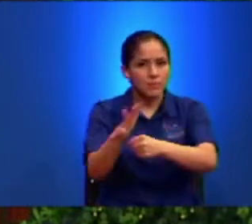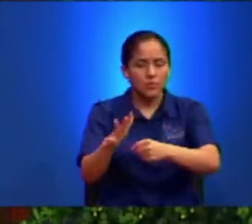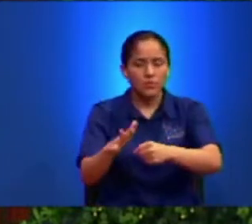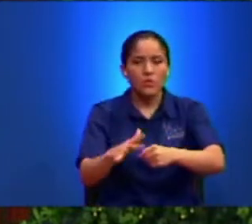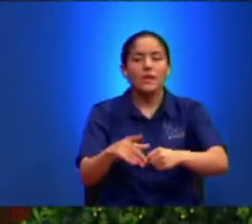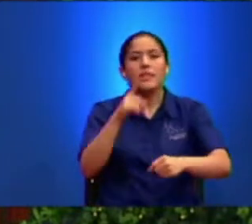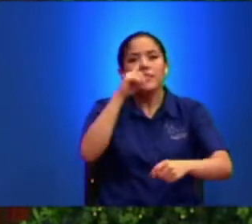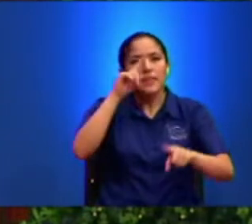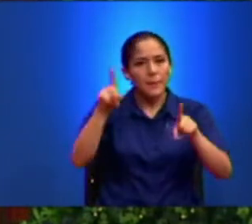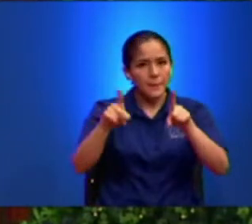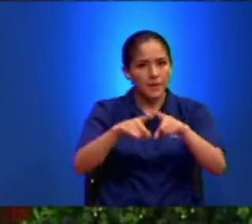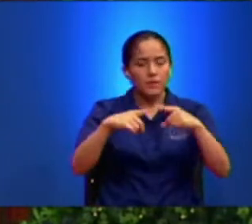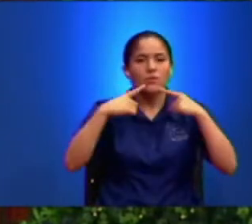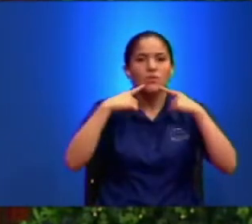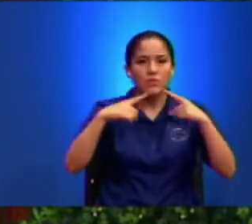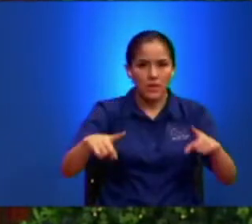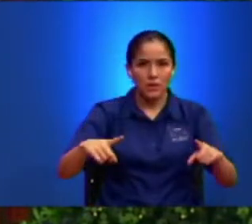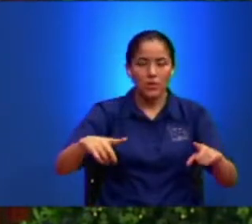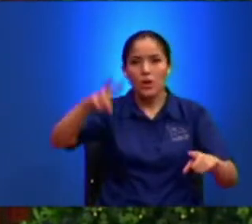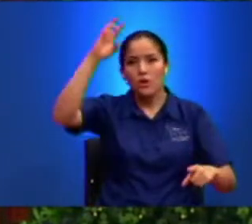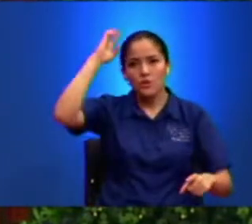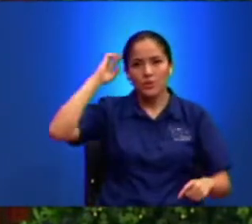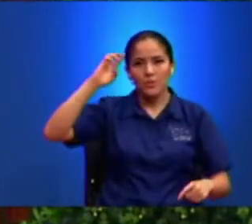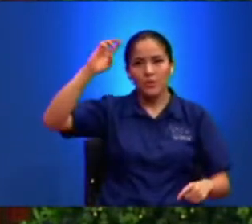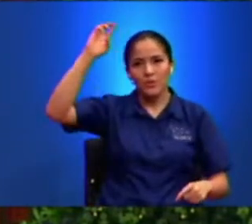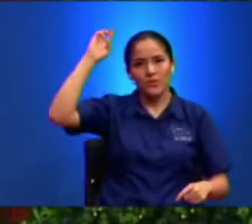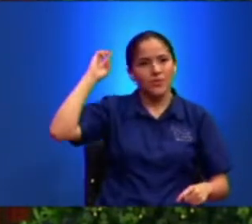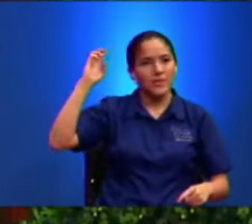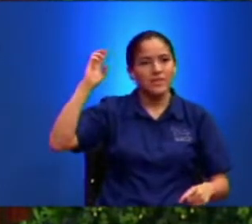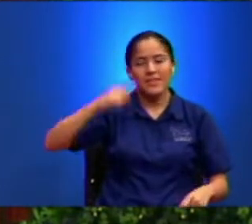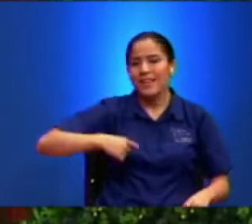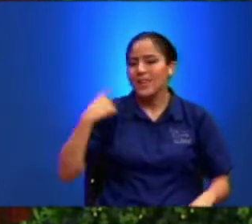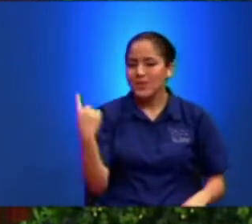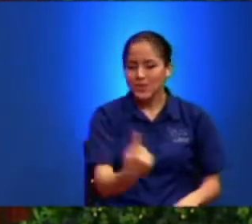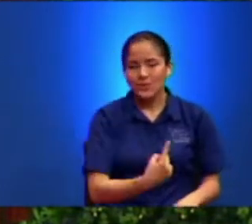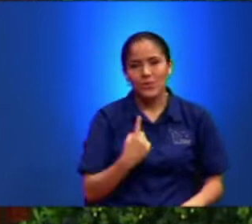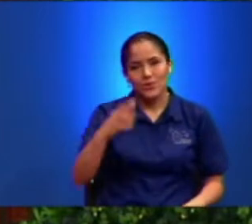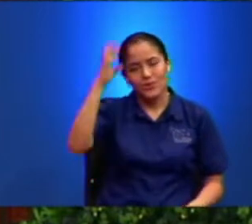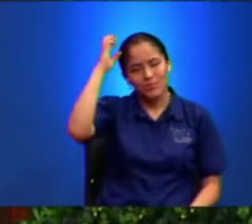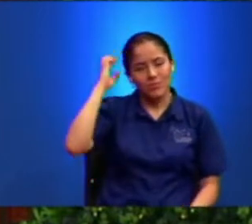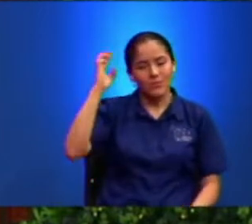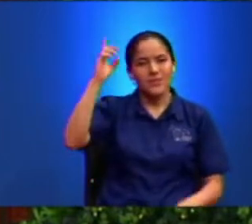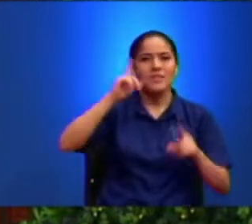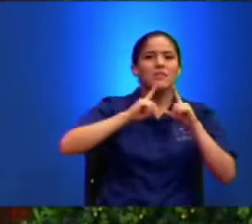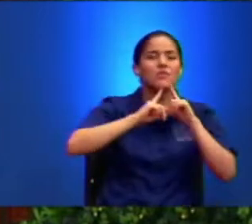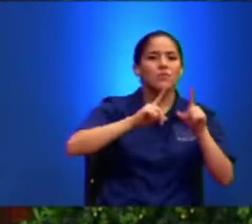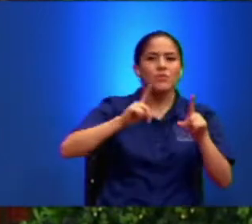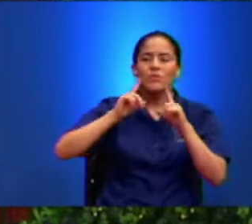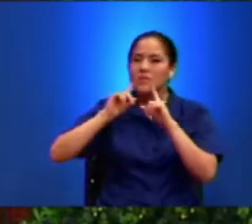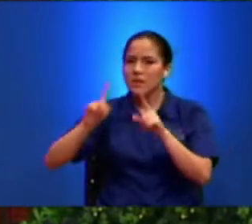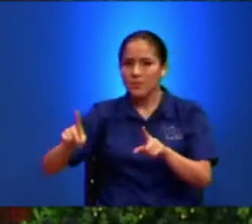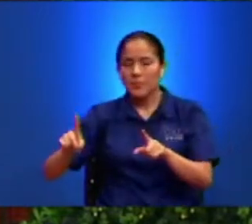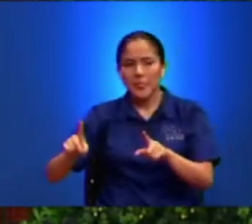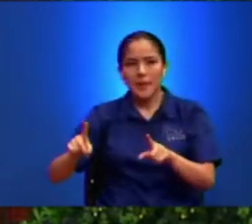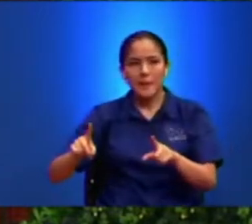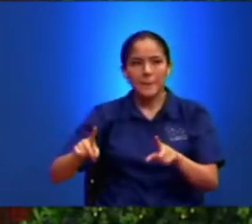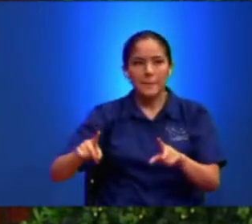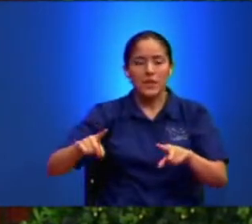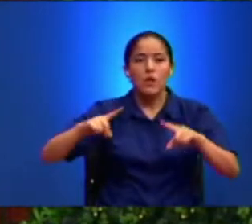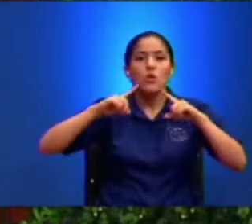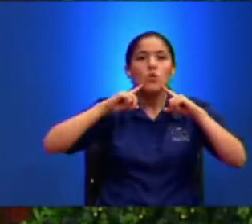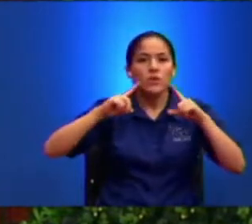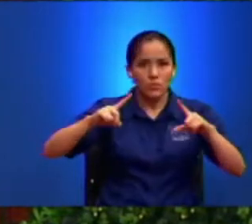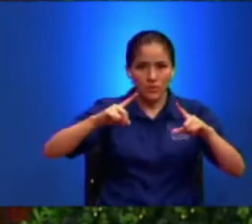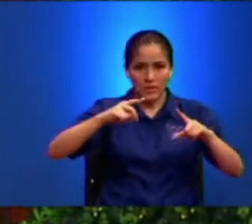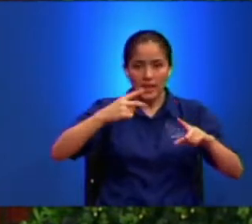anunciaron También Los profetas Hermano Todos los profetas Lo anunciaron Lo anuncia Él